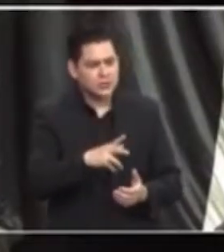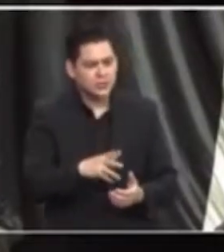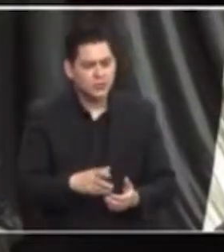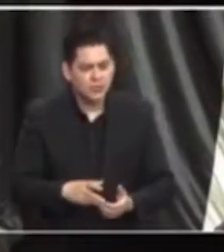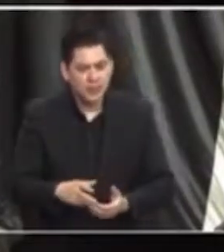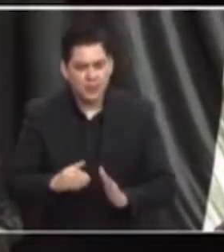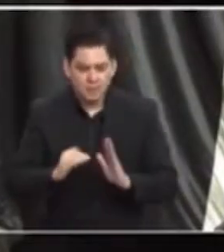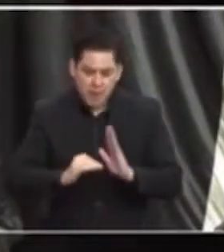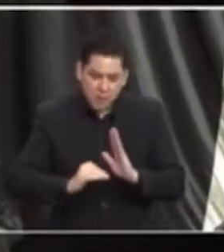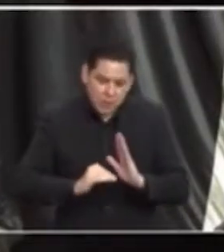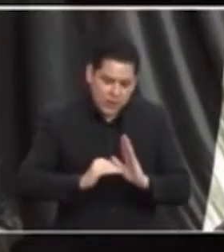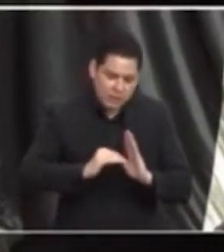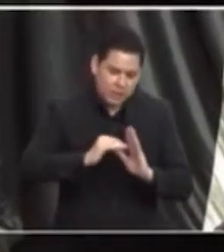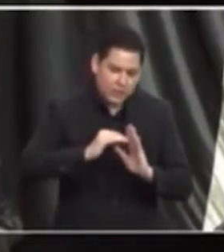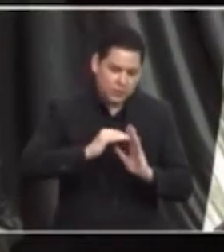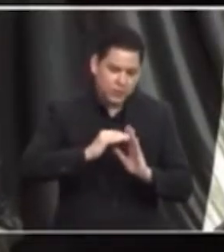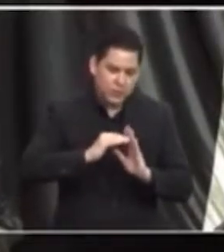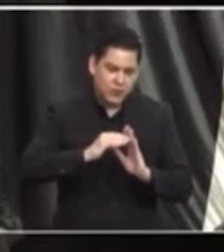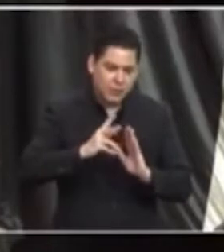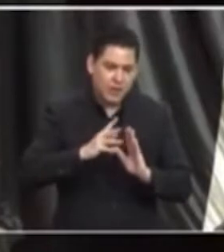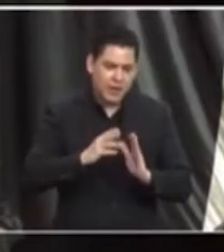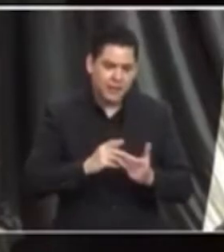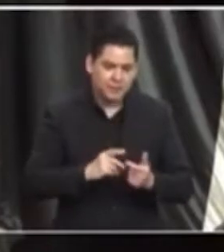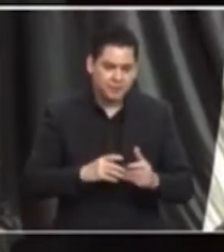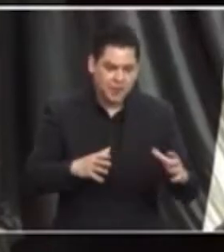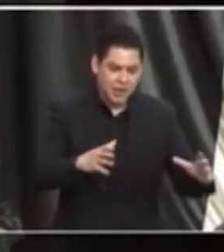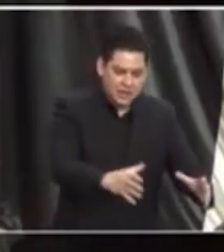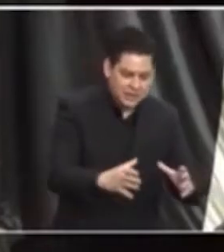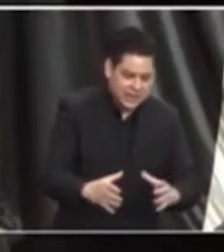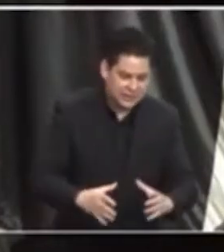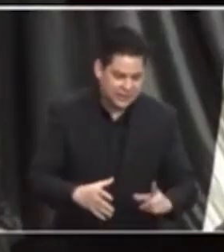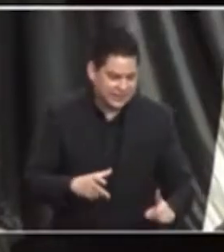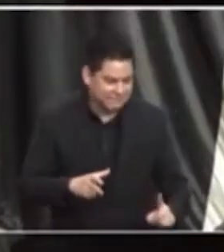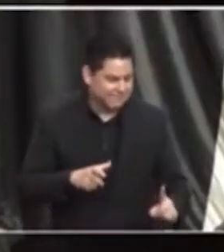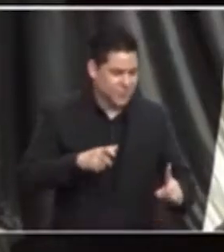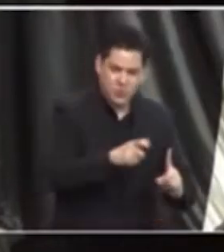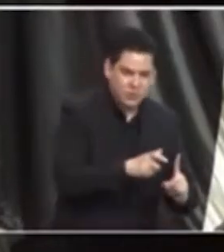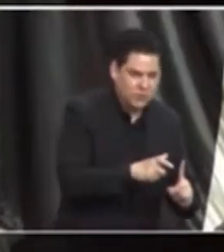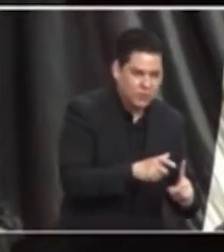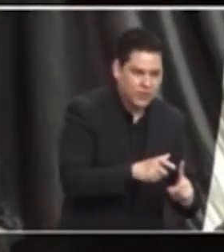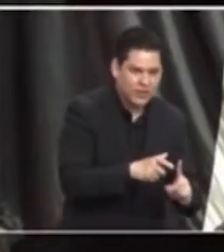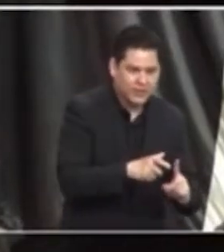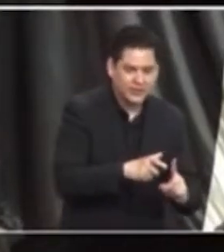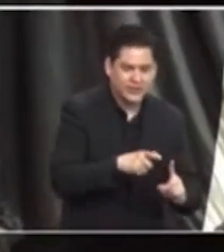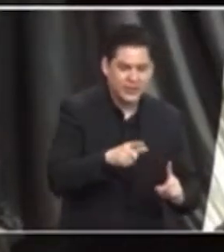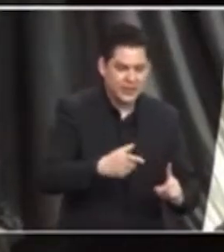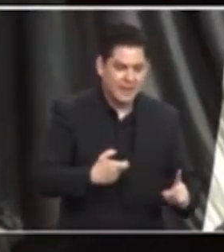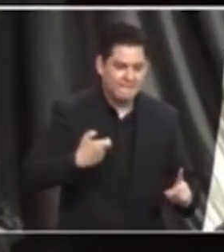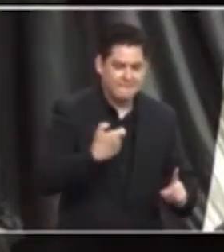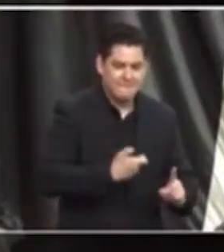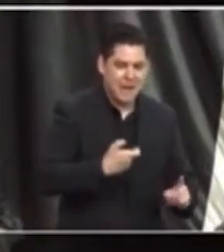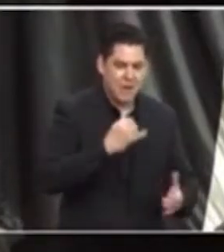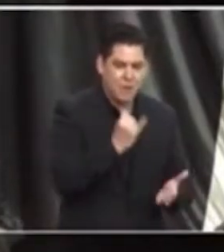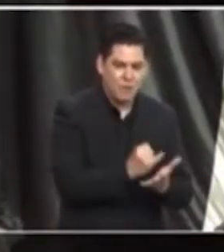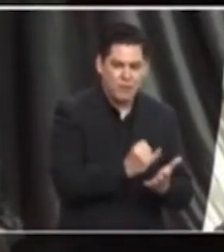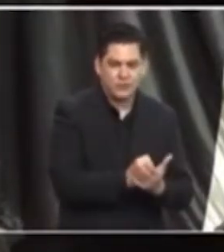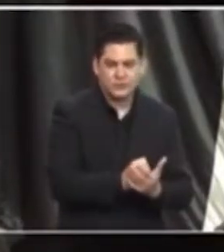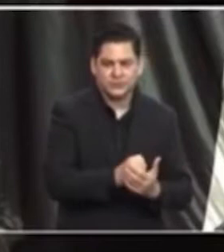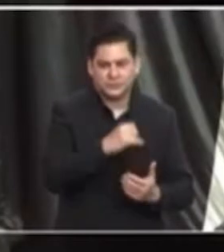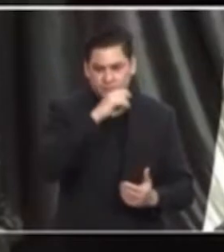incremento sustancial para las clases más desprotegidas y cautivas del pago de este impuesto.